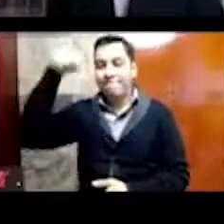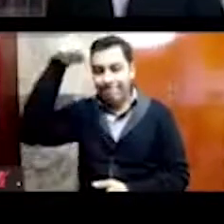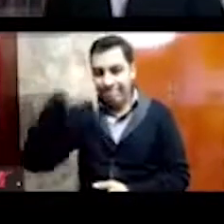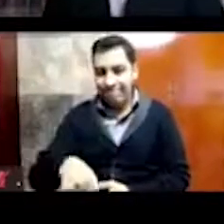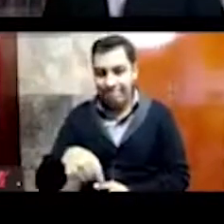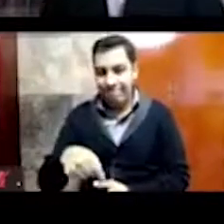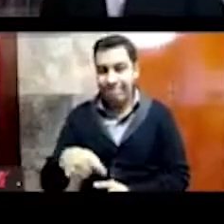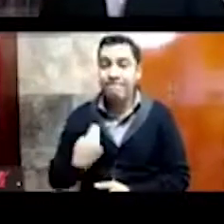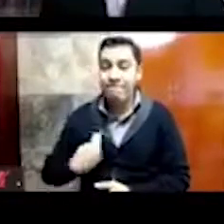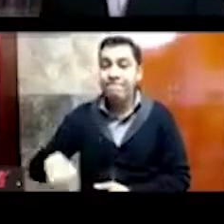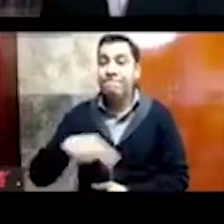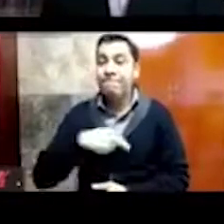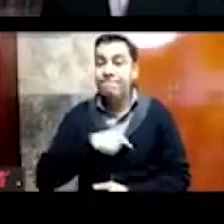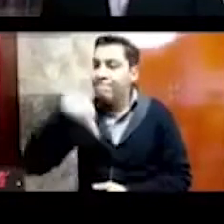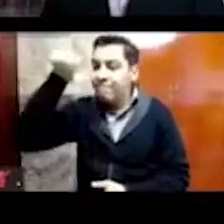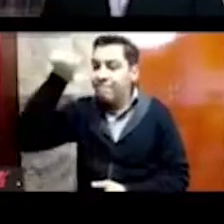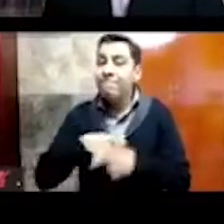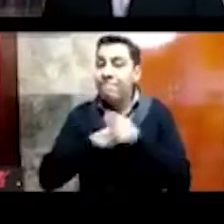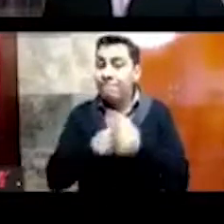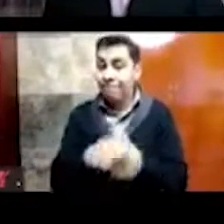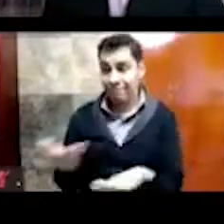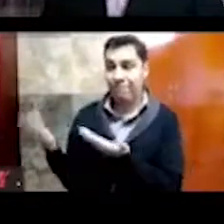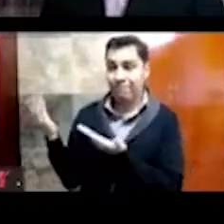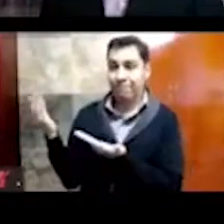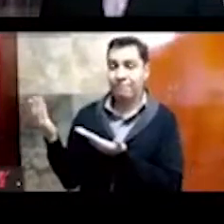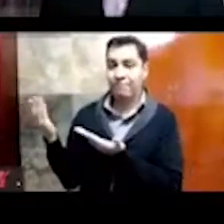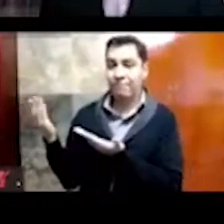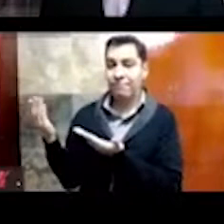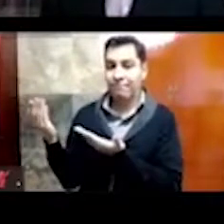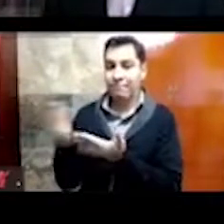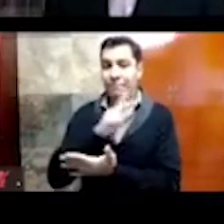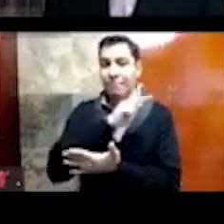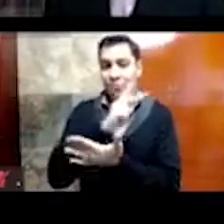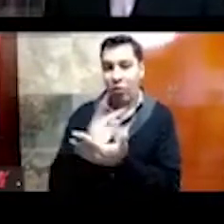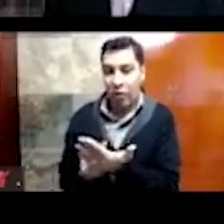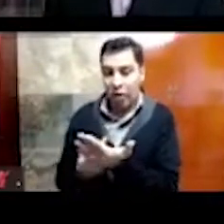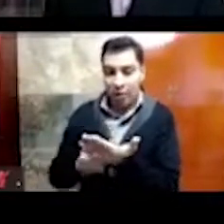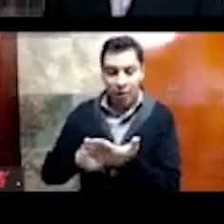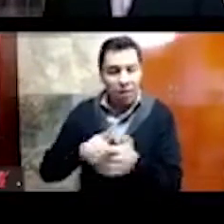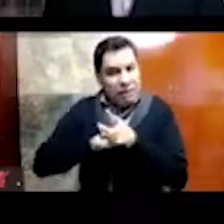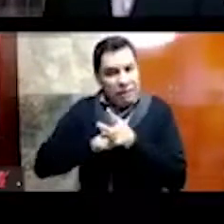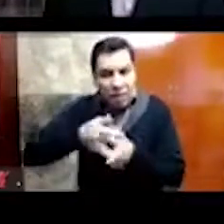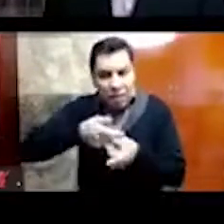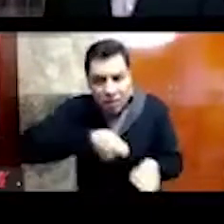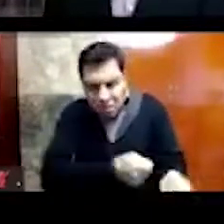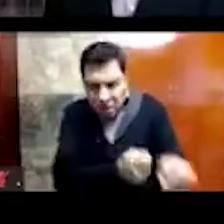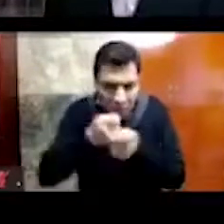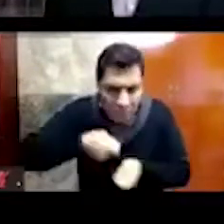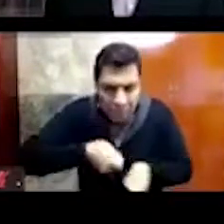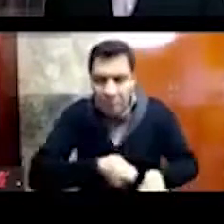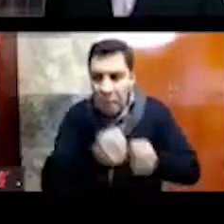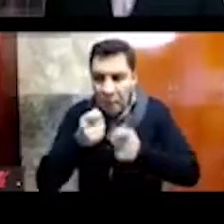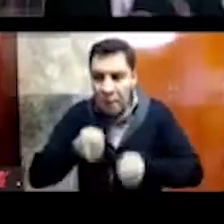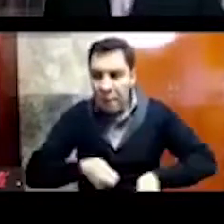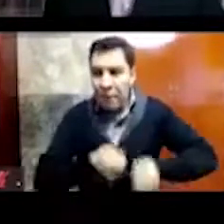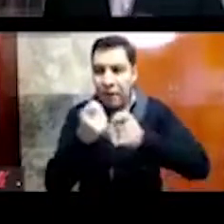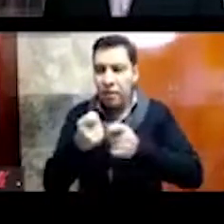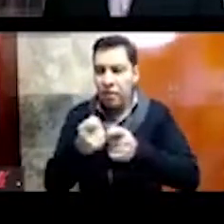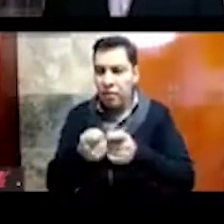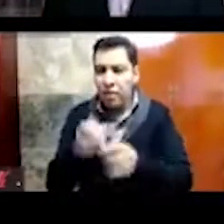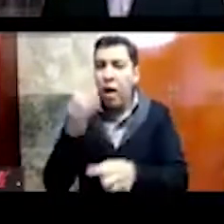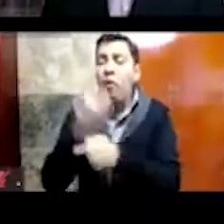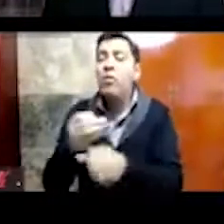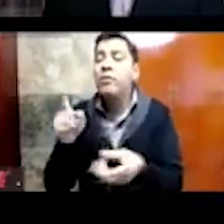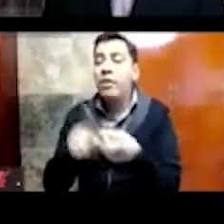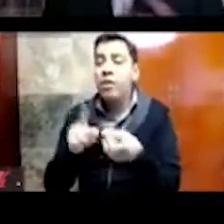nosotros hoy seguimos en este programa de Arqueología Urbana, llevando a cabo excavaciones, en los diferentes inmuebles, como en este caso es el